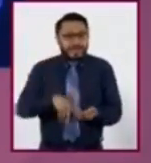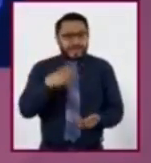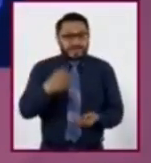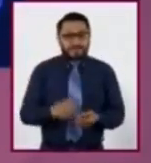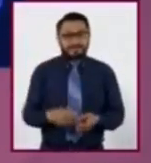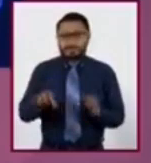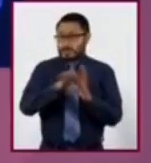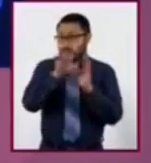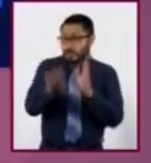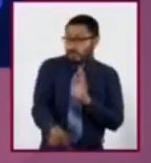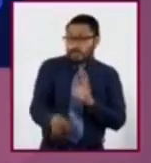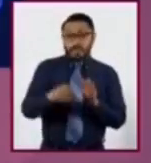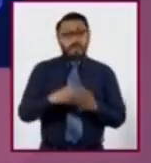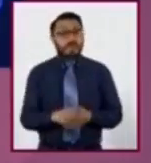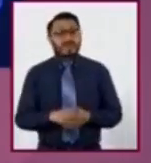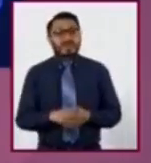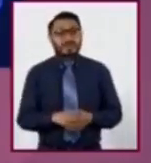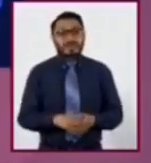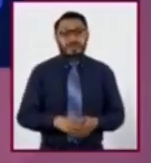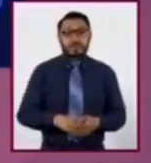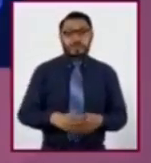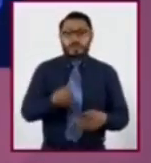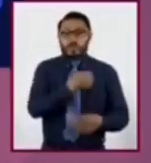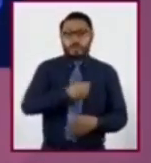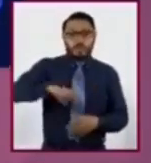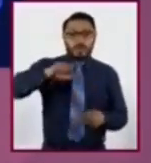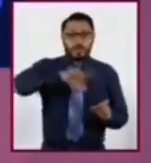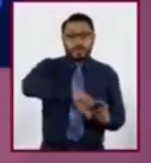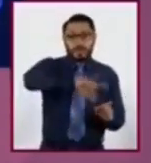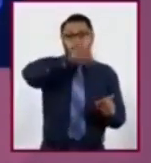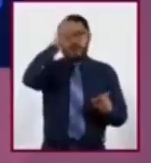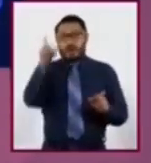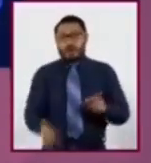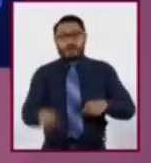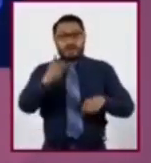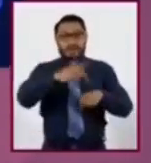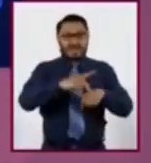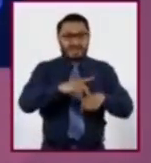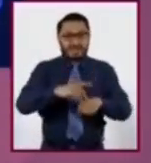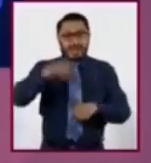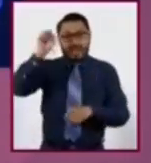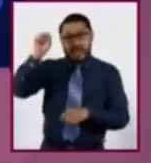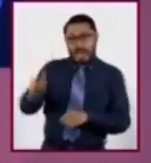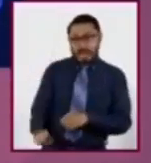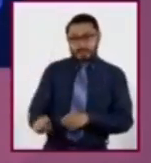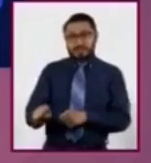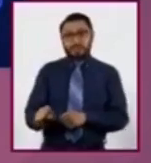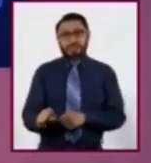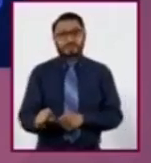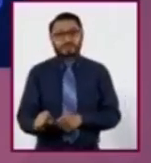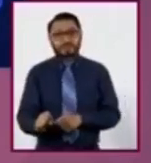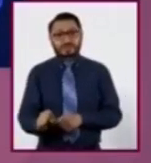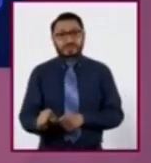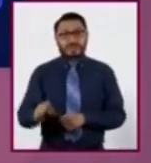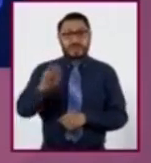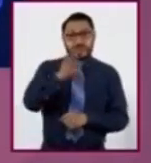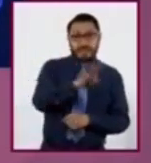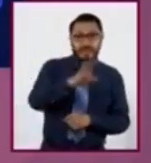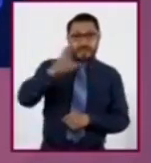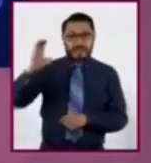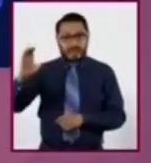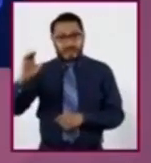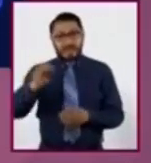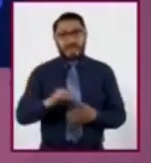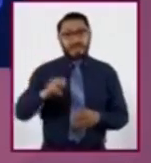erosión marina es el famoso arco rocoso al sur de la península de Baja California. Y en la